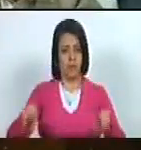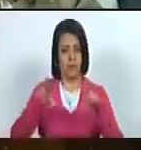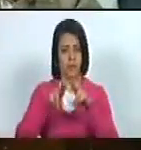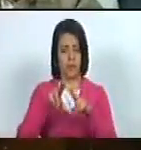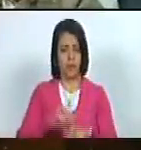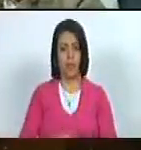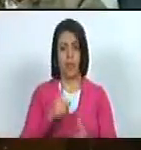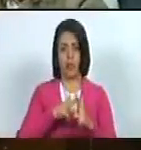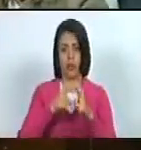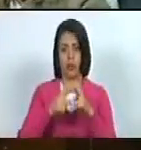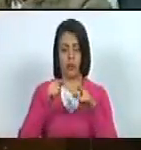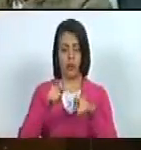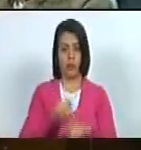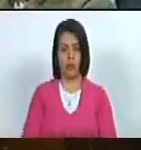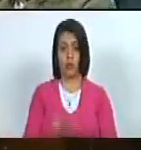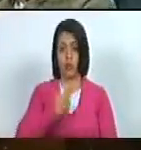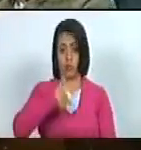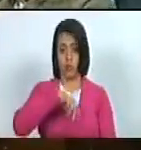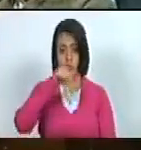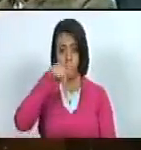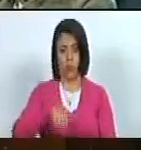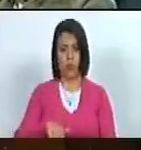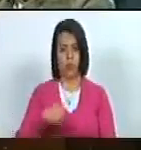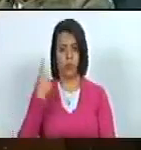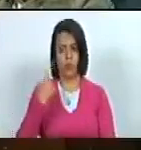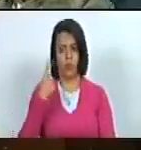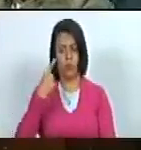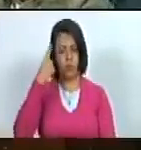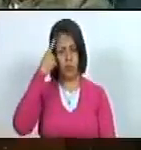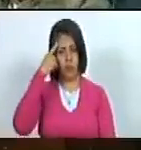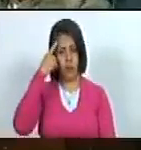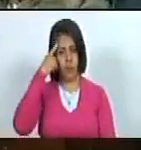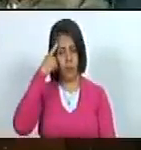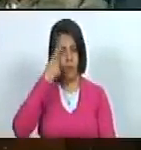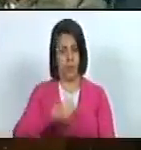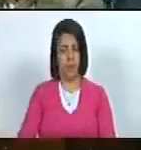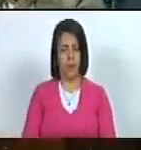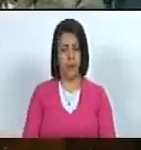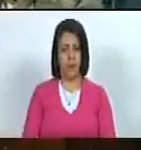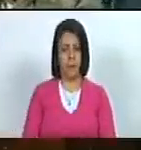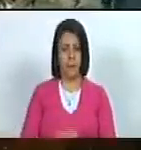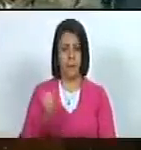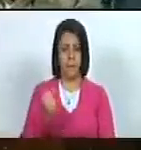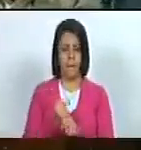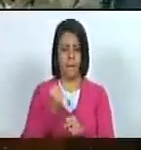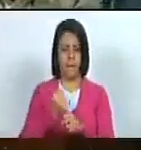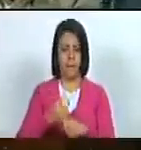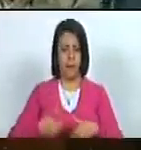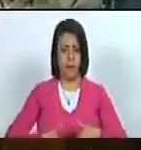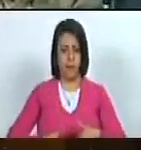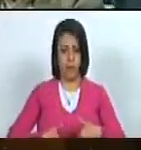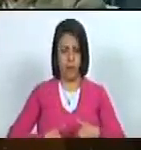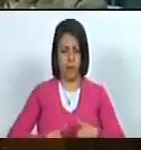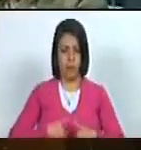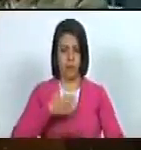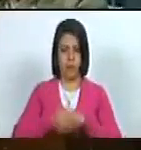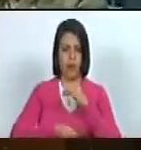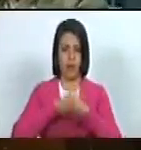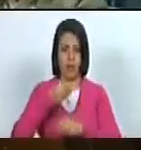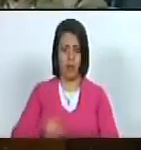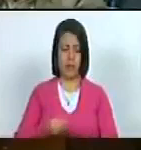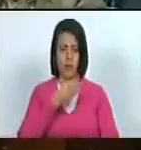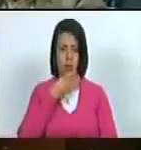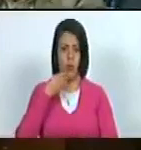Unidas es por eso que nosotros hoy no solamente reconocemos el trabajo y el esfuerzo que hace